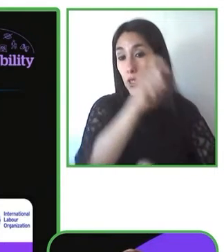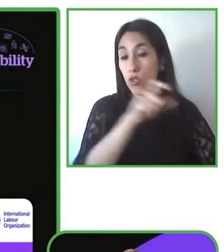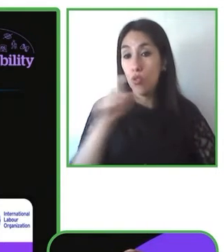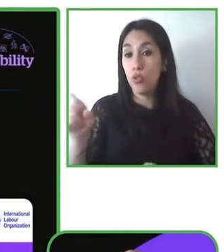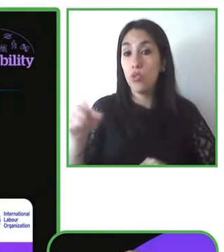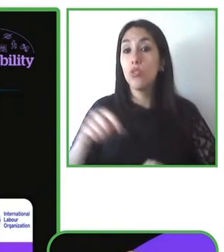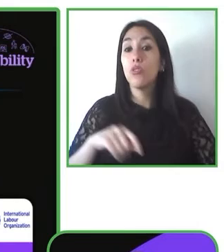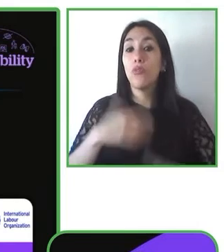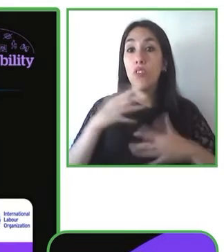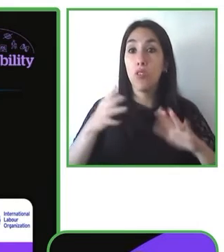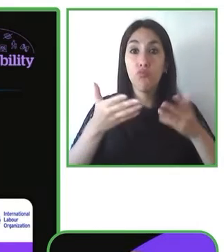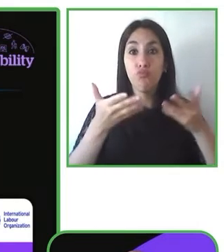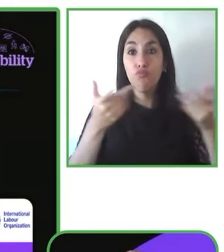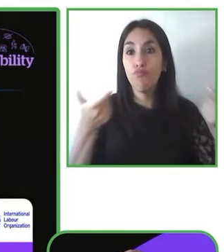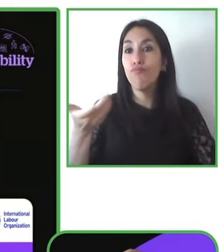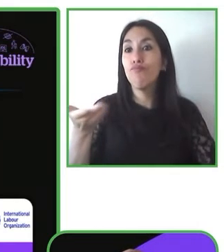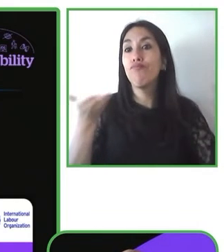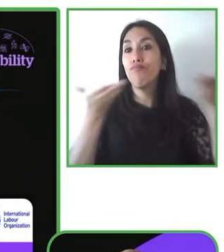esta red.